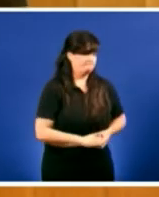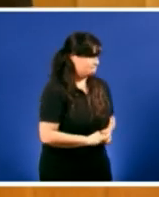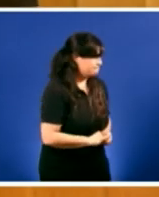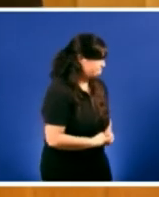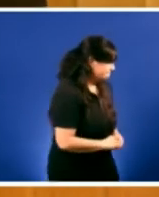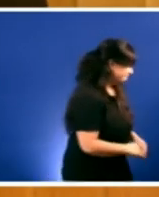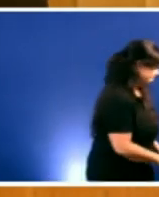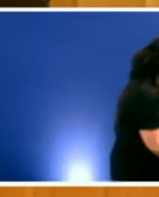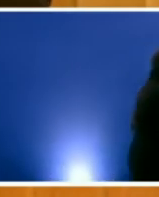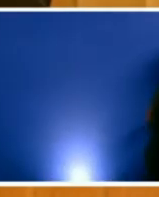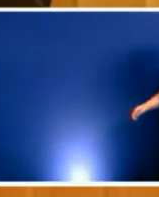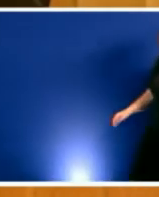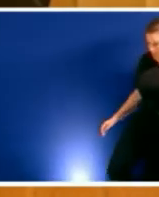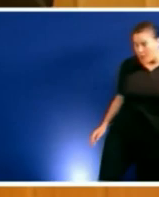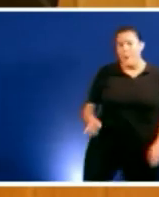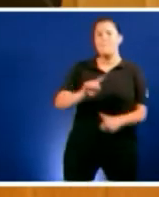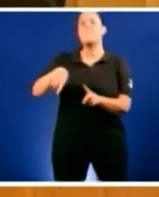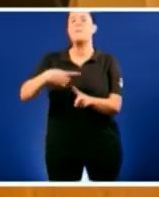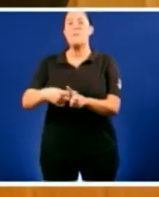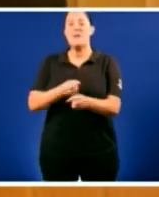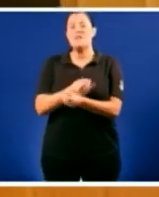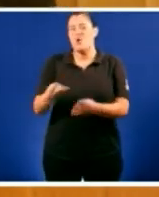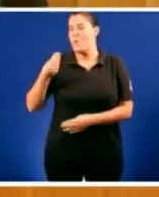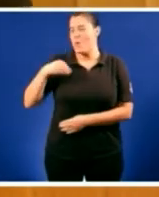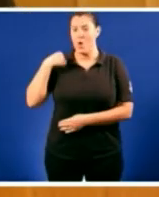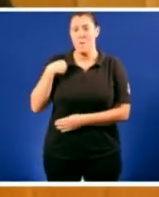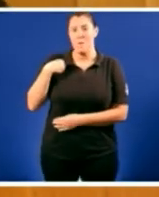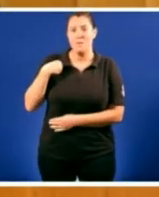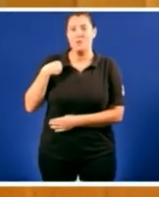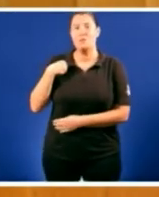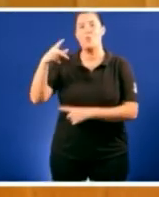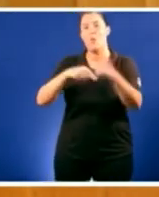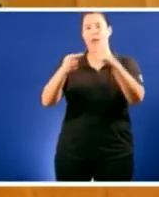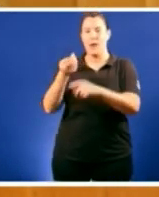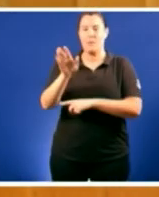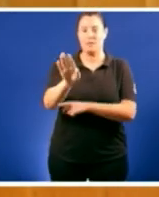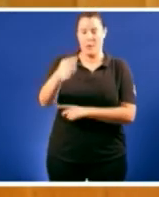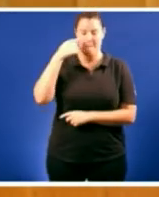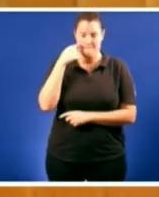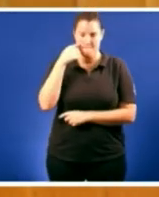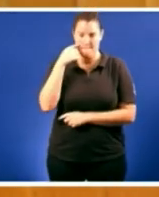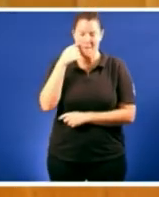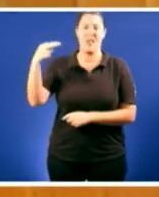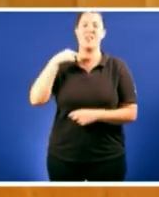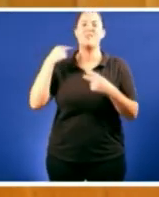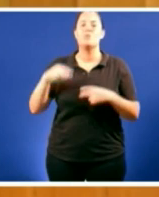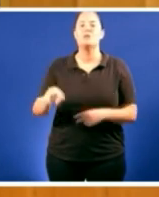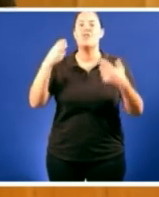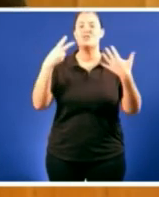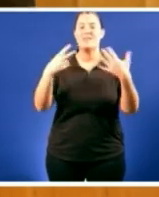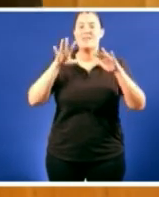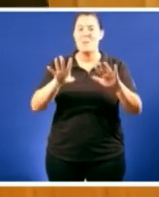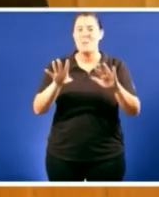mesmo número que as presentadas polo BNG mire con sete deputados sen o aparato do goberno